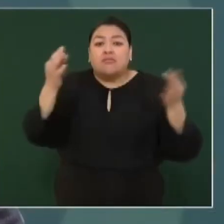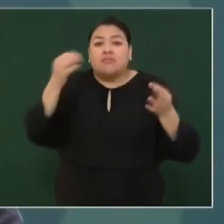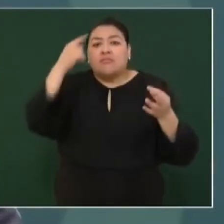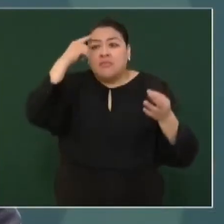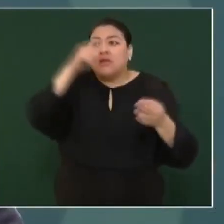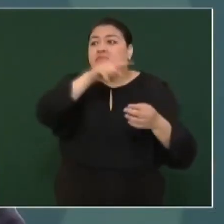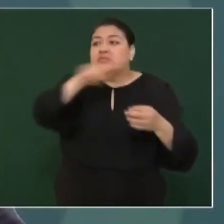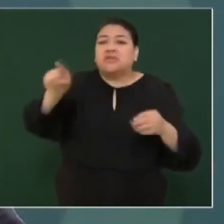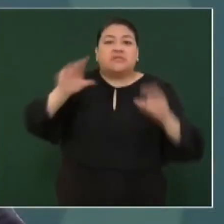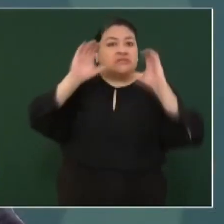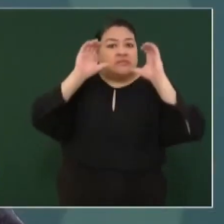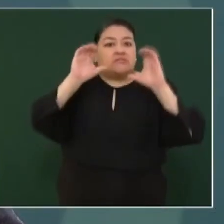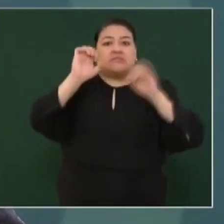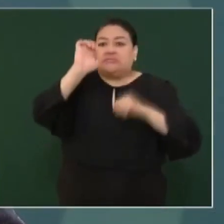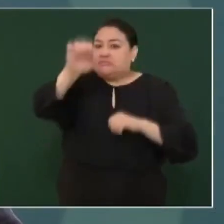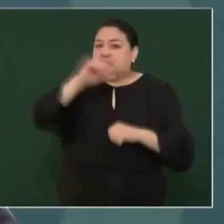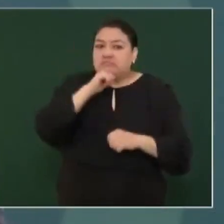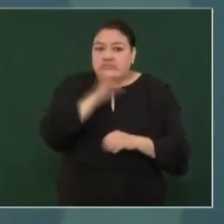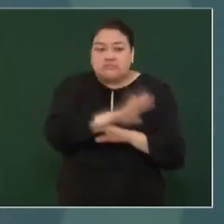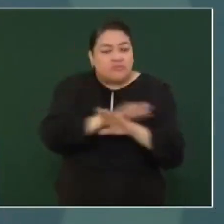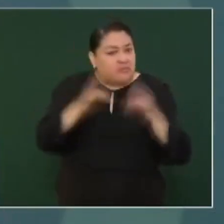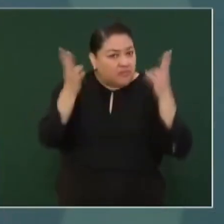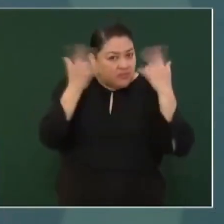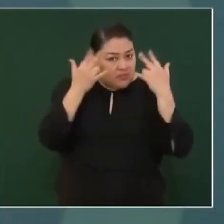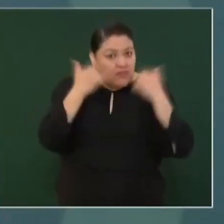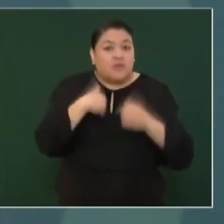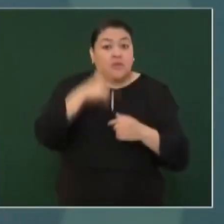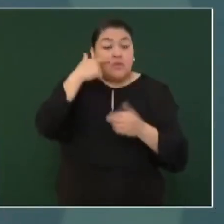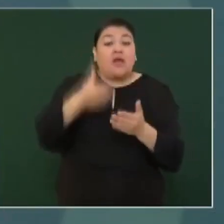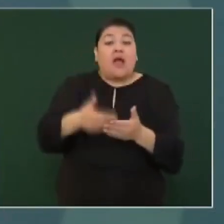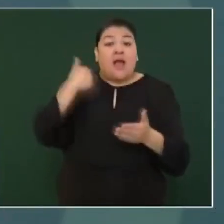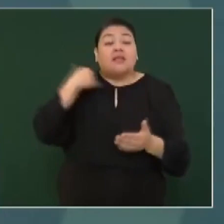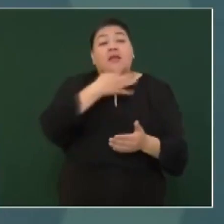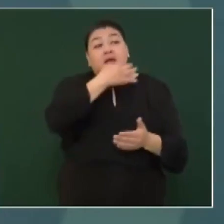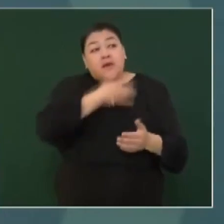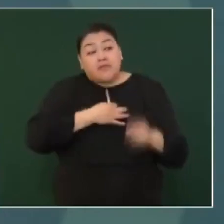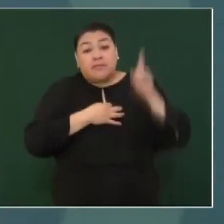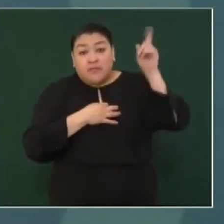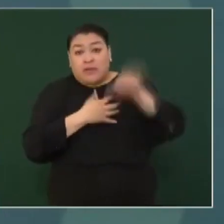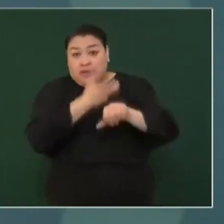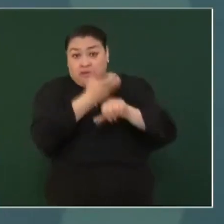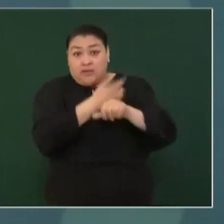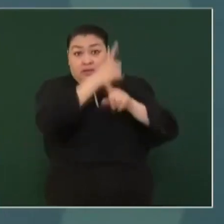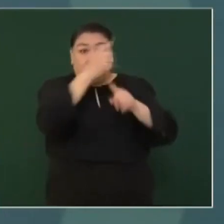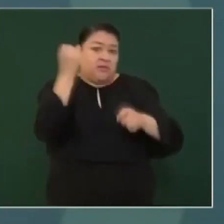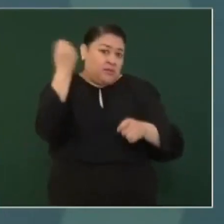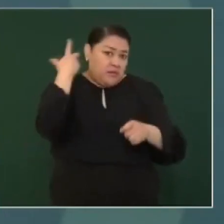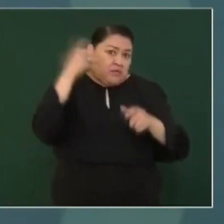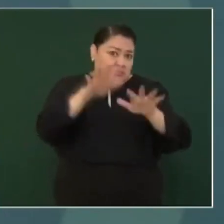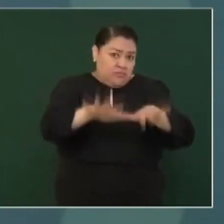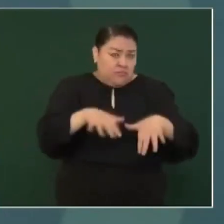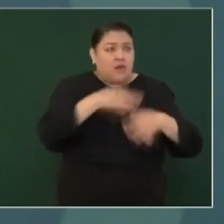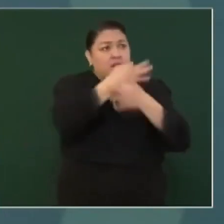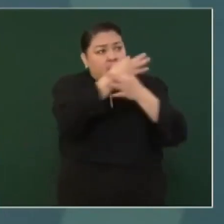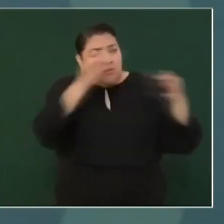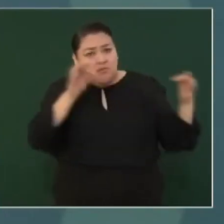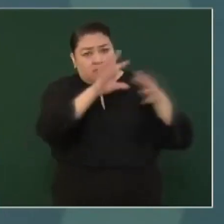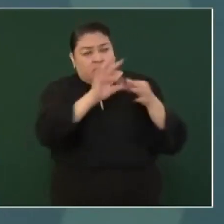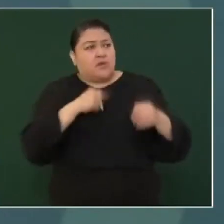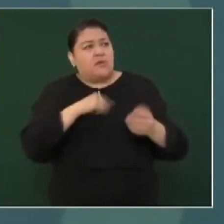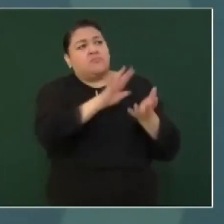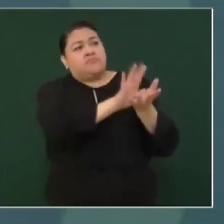En primer lugar, no es cierto, porque ya nos lo hicieron saber así los americanos ahora que hicieron su conferencia de prensa, que